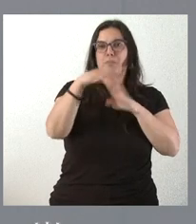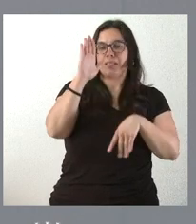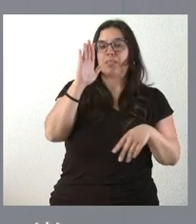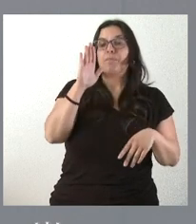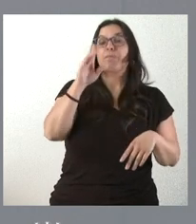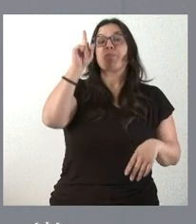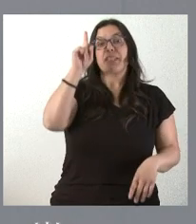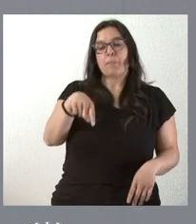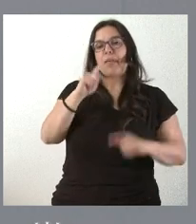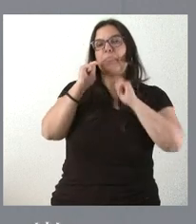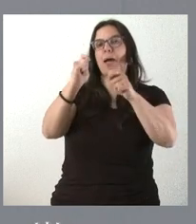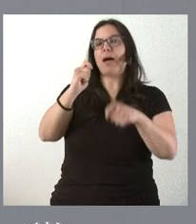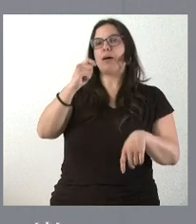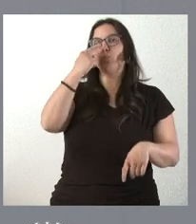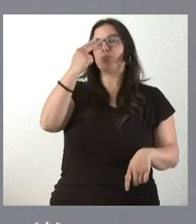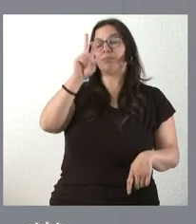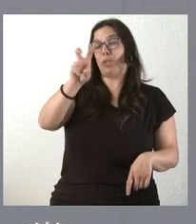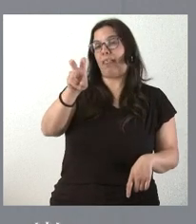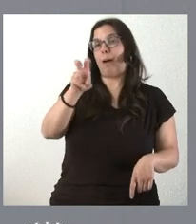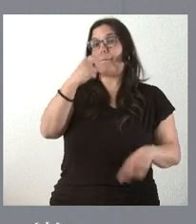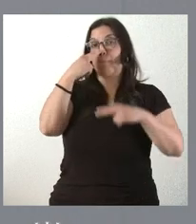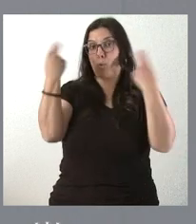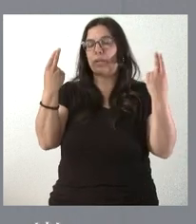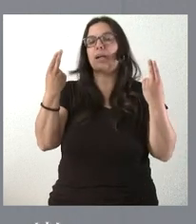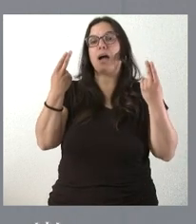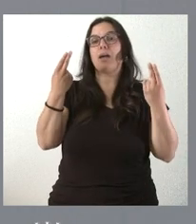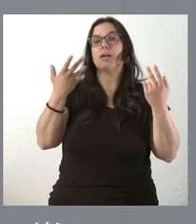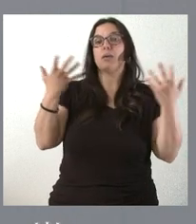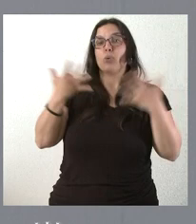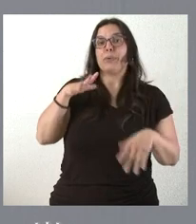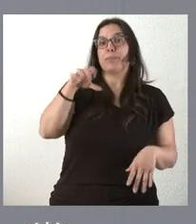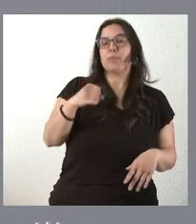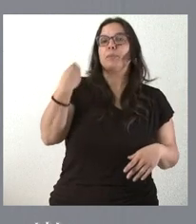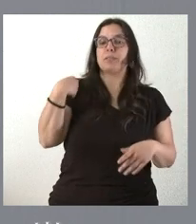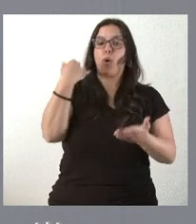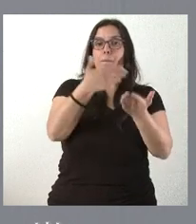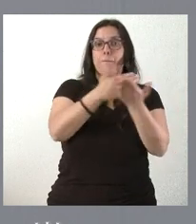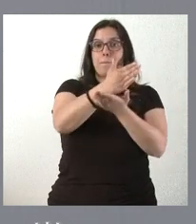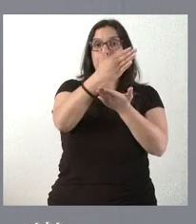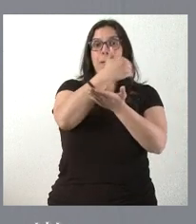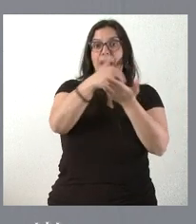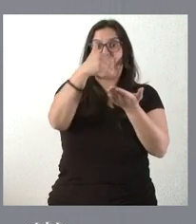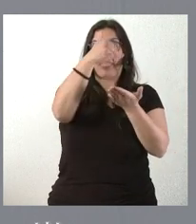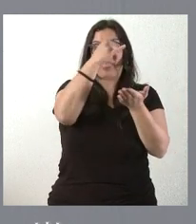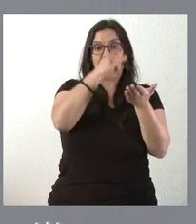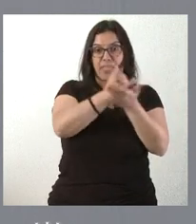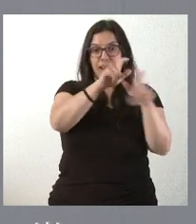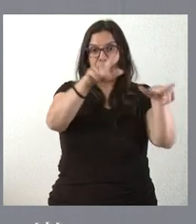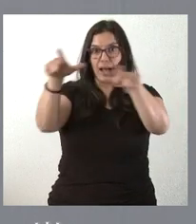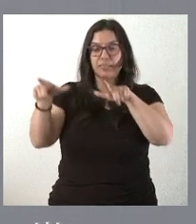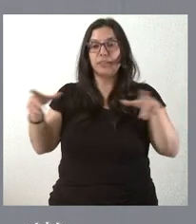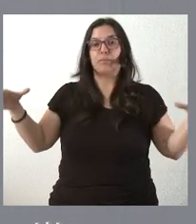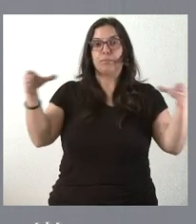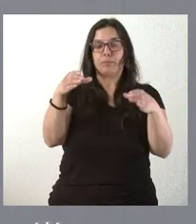así mismo, declaramos de utilidad pública y urgente ocupación la concentración parcelaria en Águilafuente, en Segovia, que se